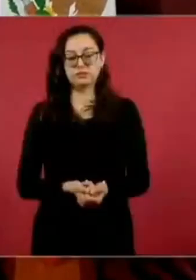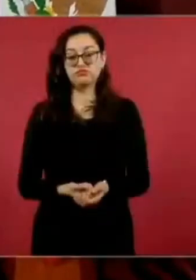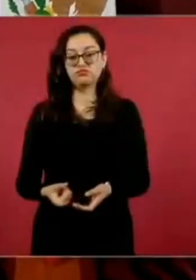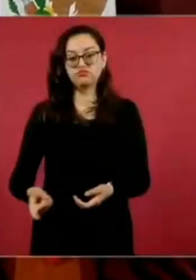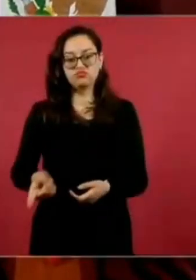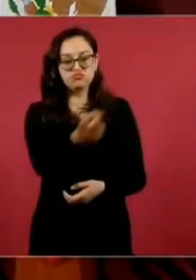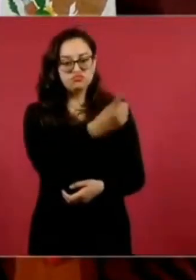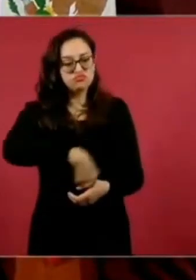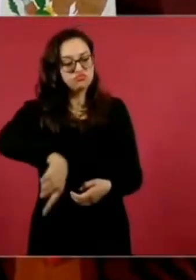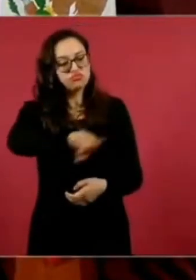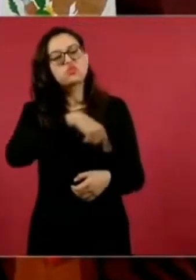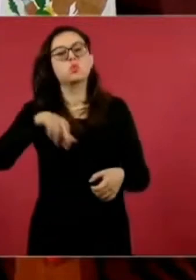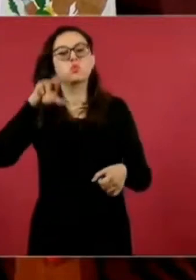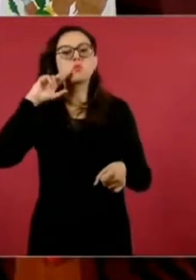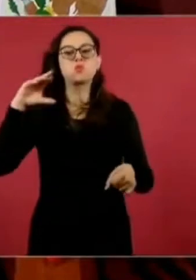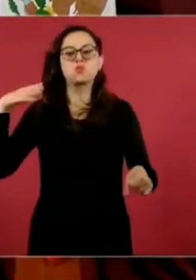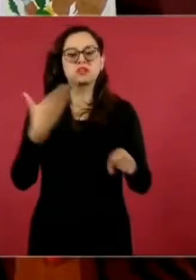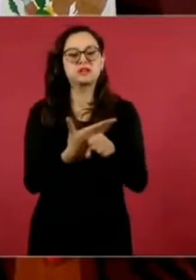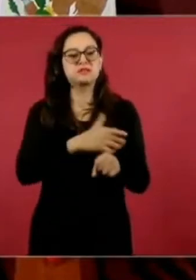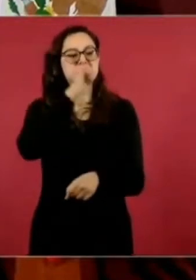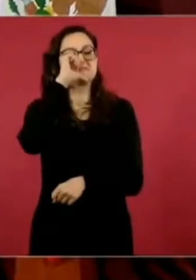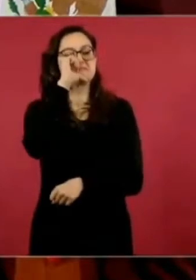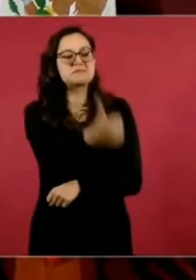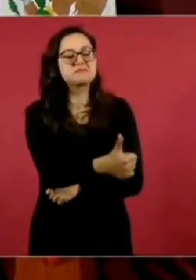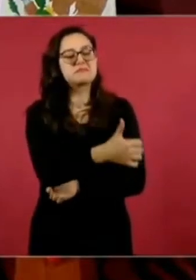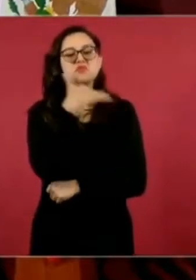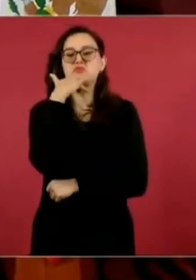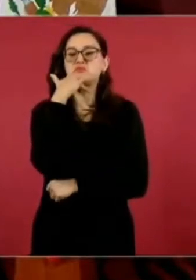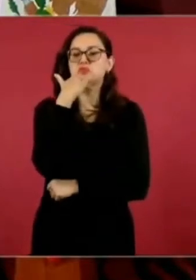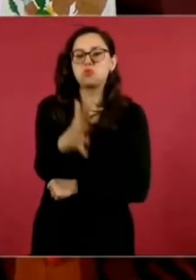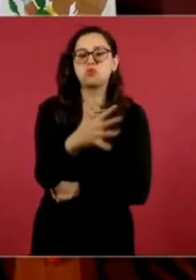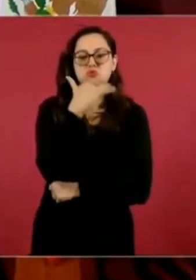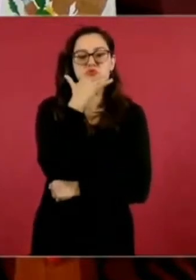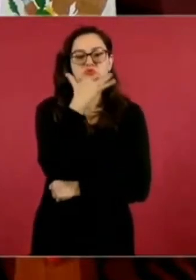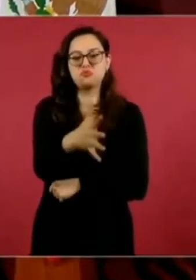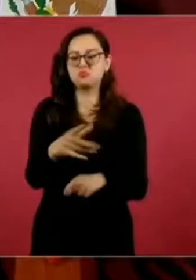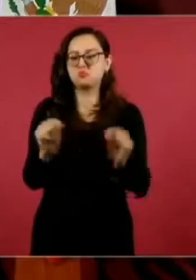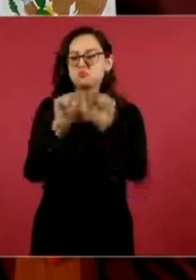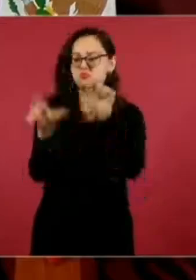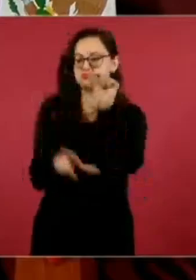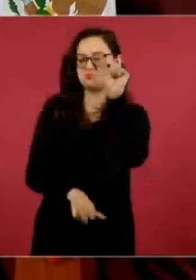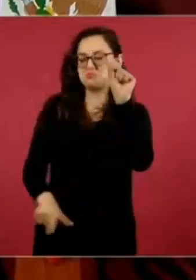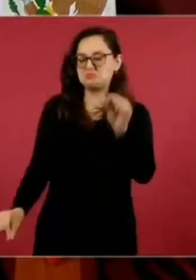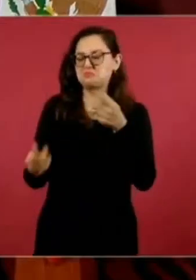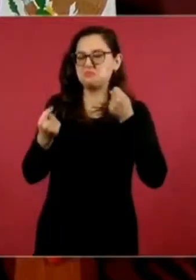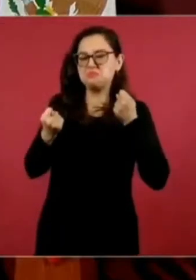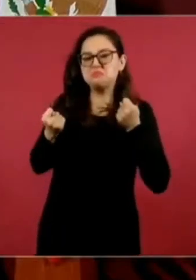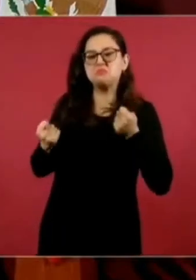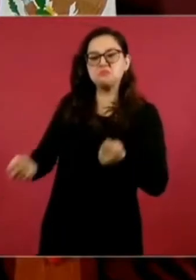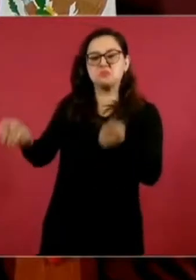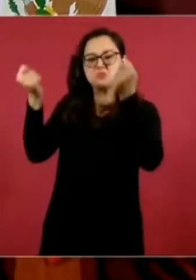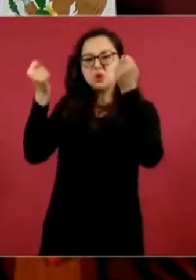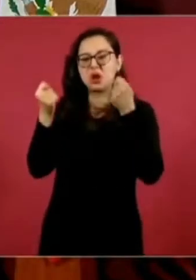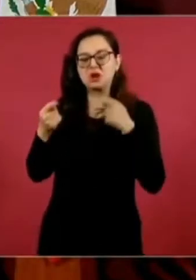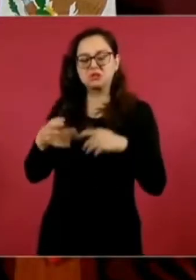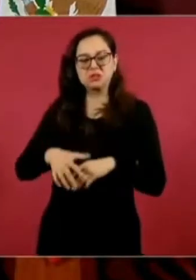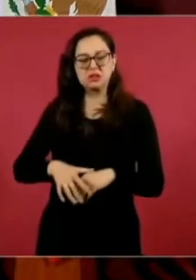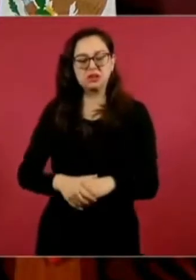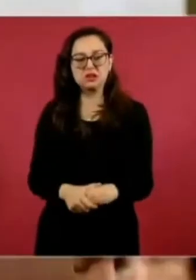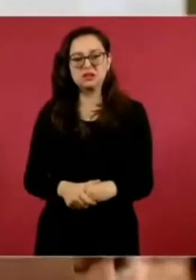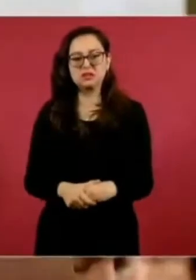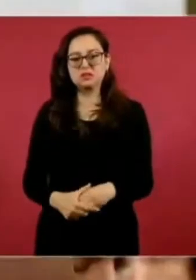no les importaba el país, estaban dedicados